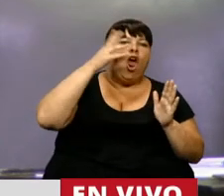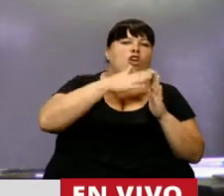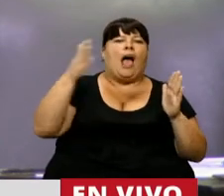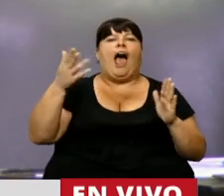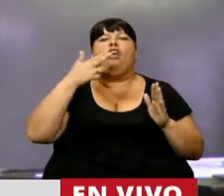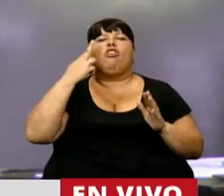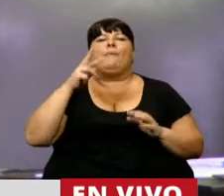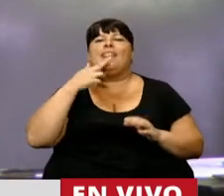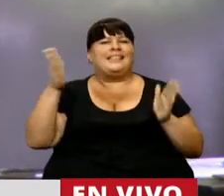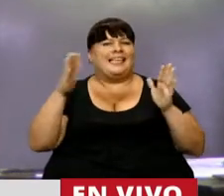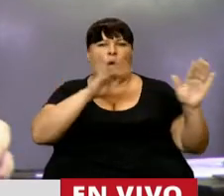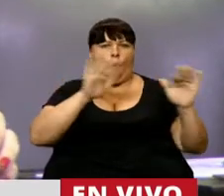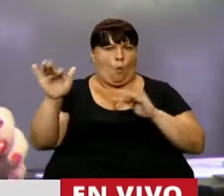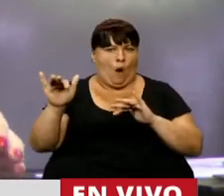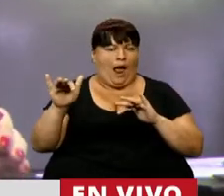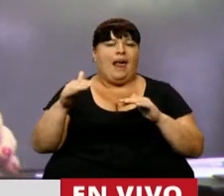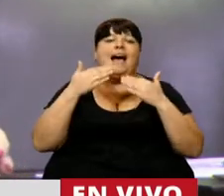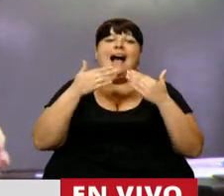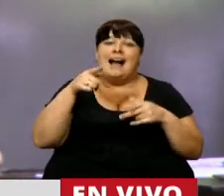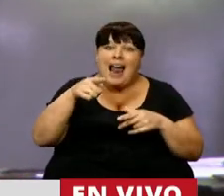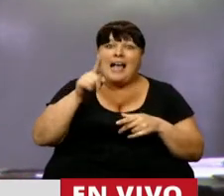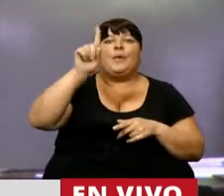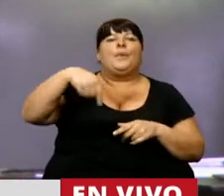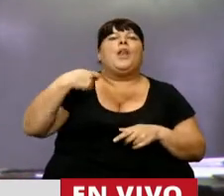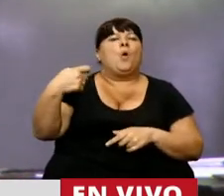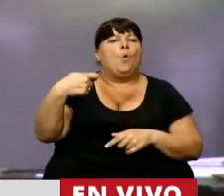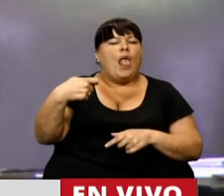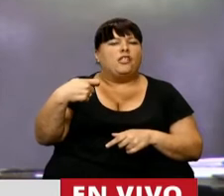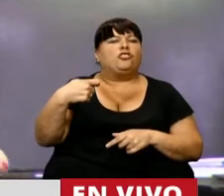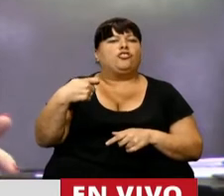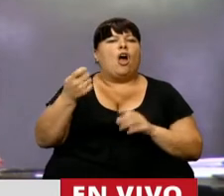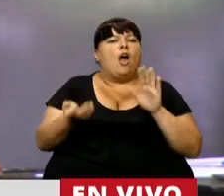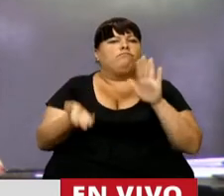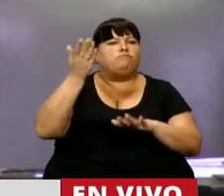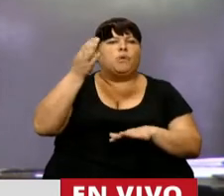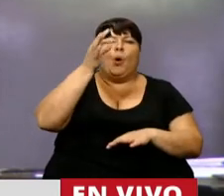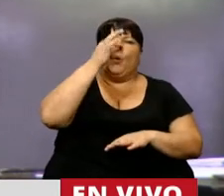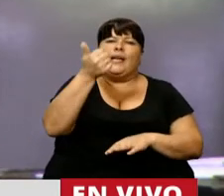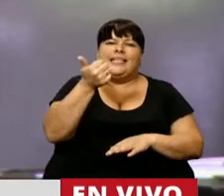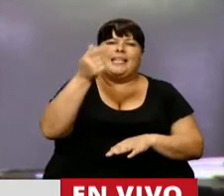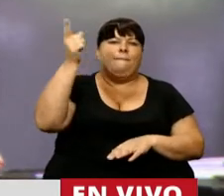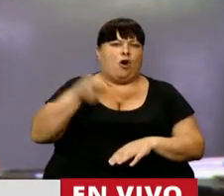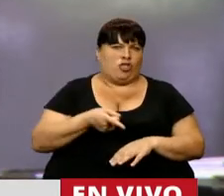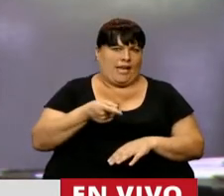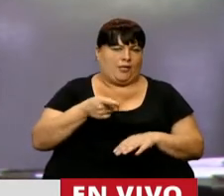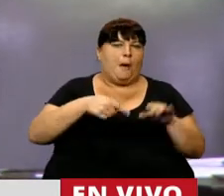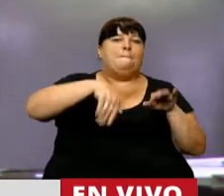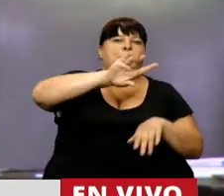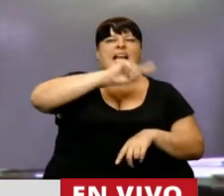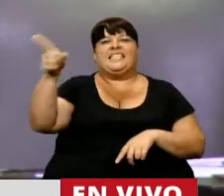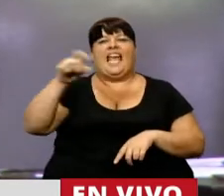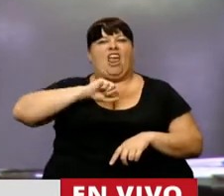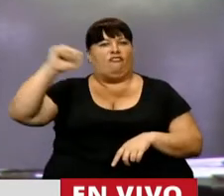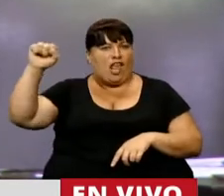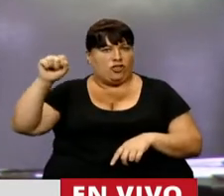y el 2017, y que permitió que las jubilaciones se incrementaran 26 puntos por encima de la